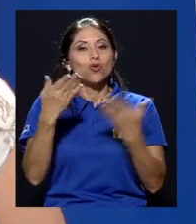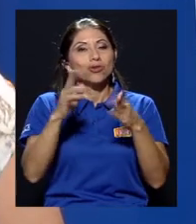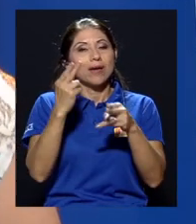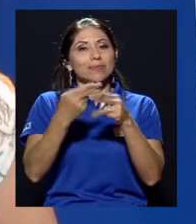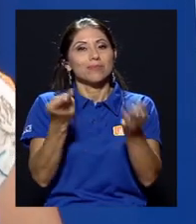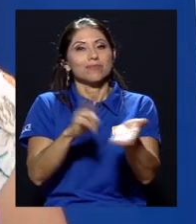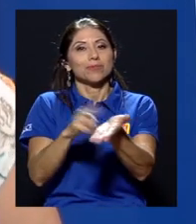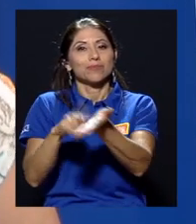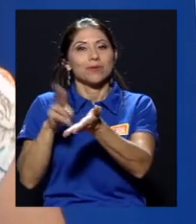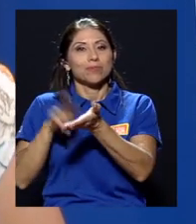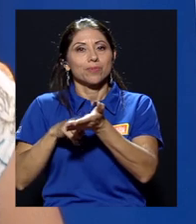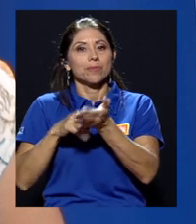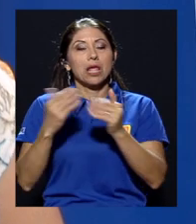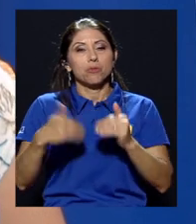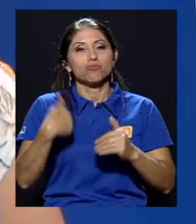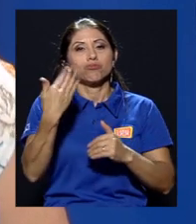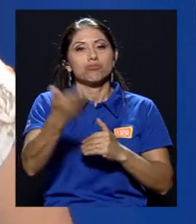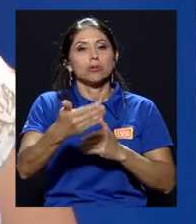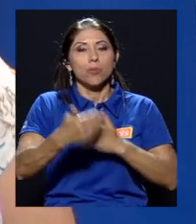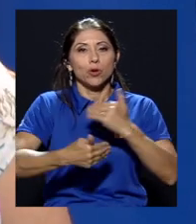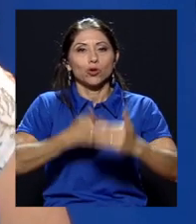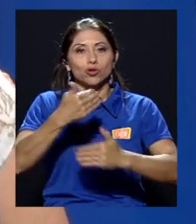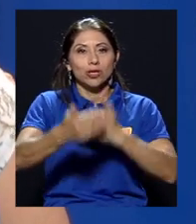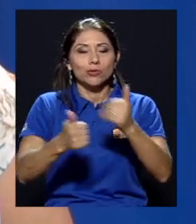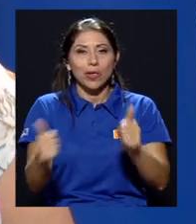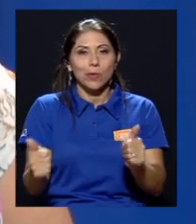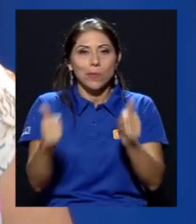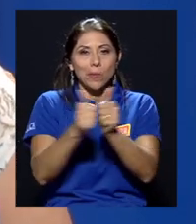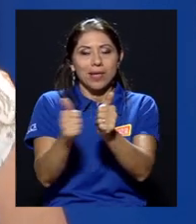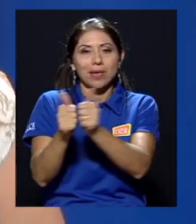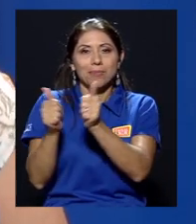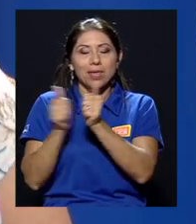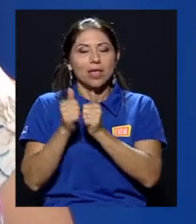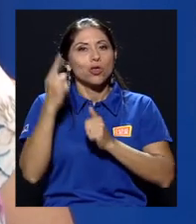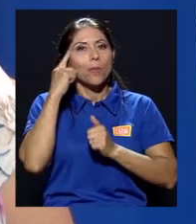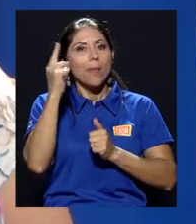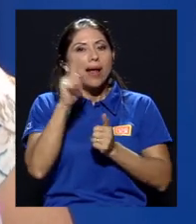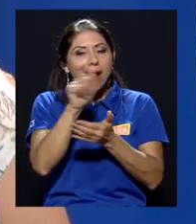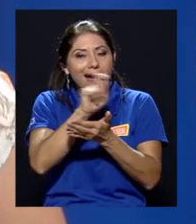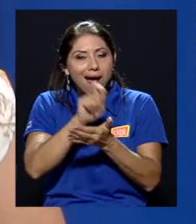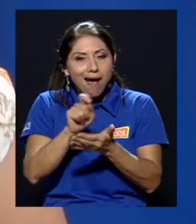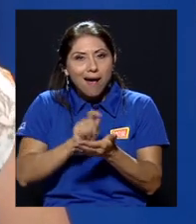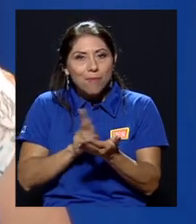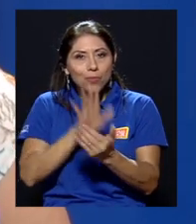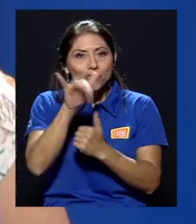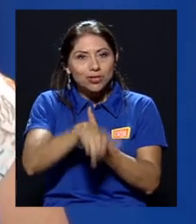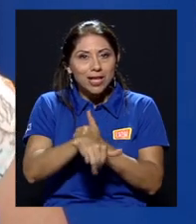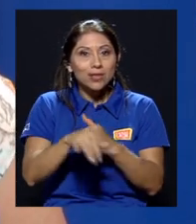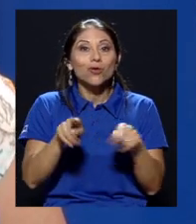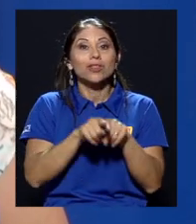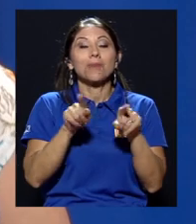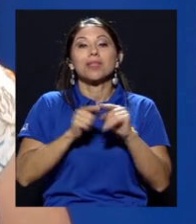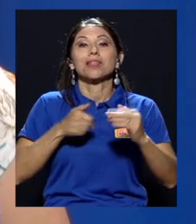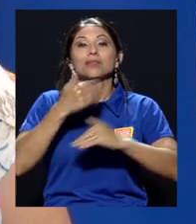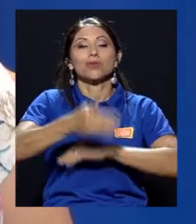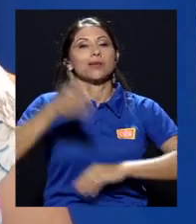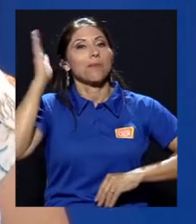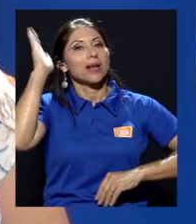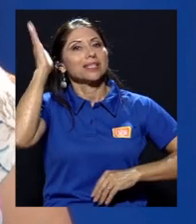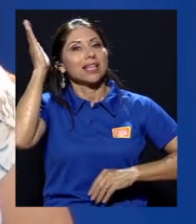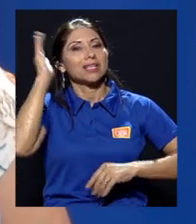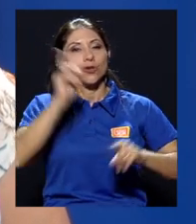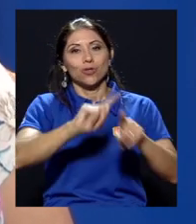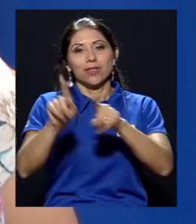proceso de acompañamiento para la formulación del proyecto, va a haber una presentación oral de los proyectos y